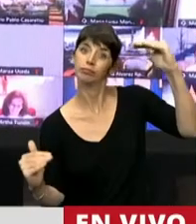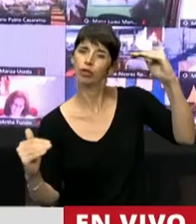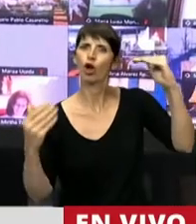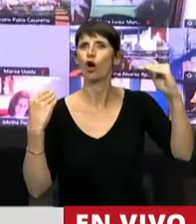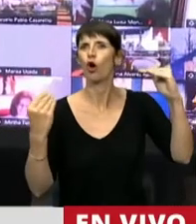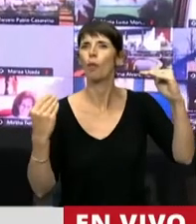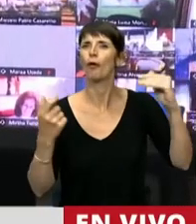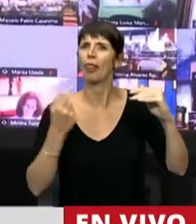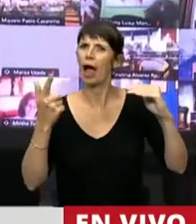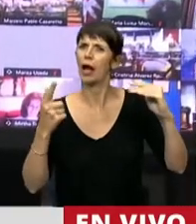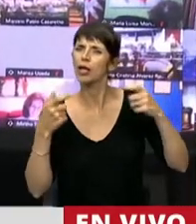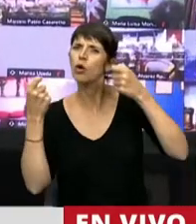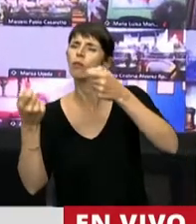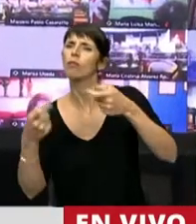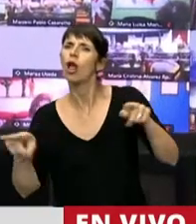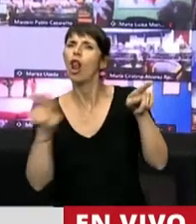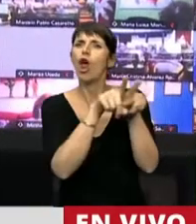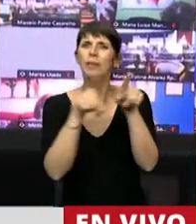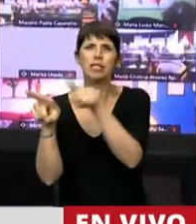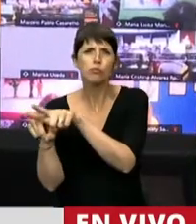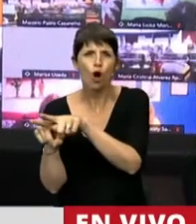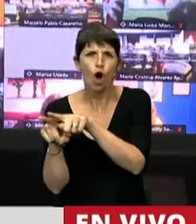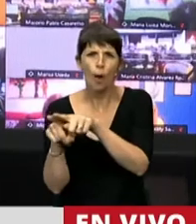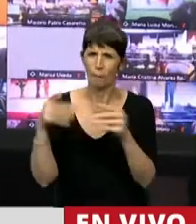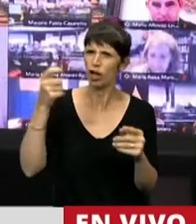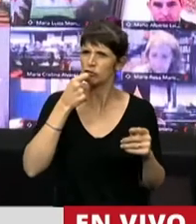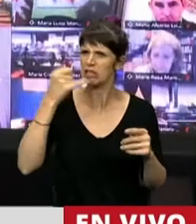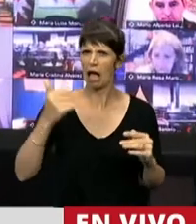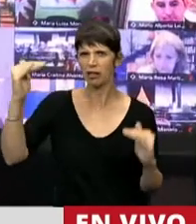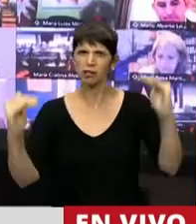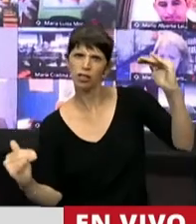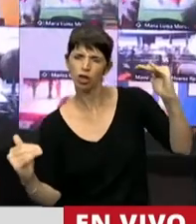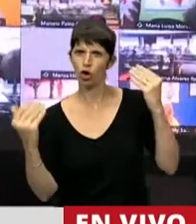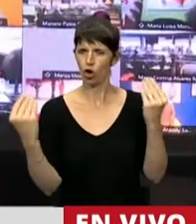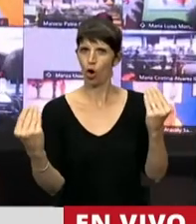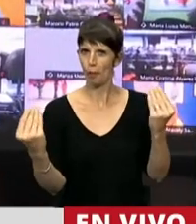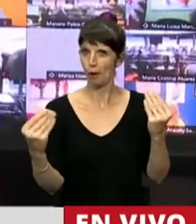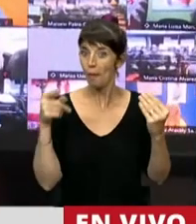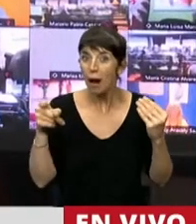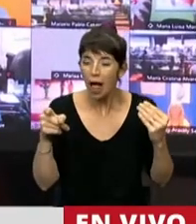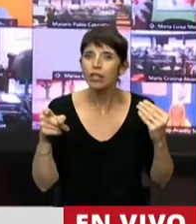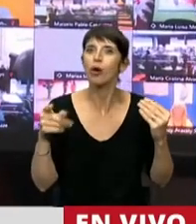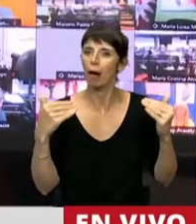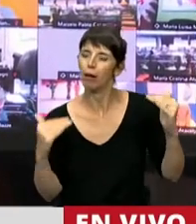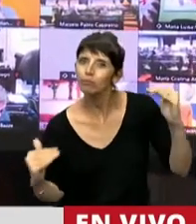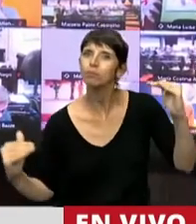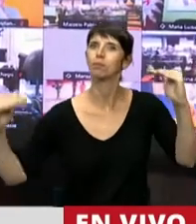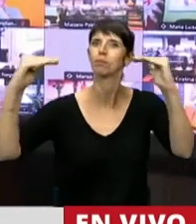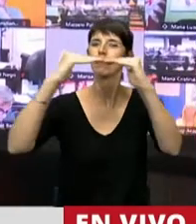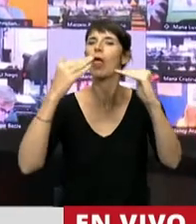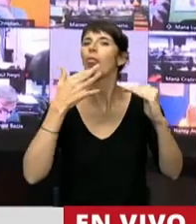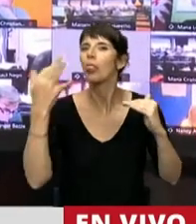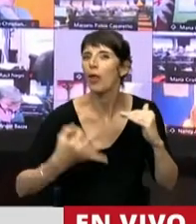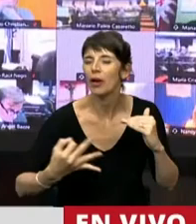dice un dicho, que para eso tenemos que tener las políticas económicas activas que nos lleven a un crecimiento